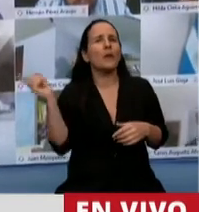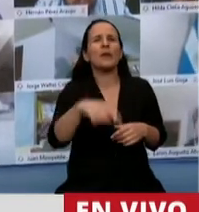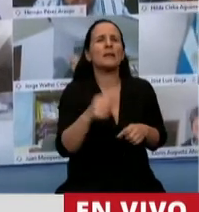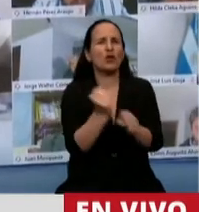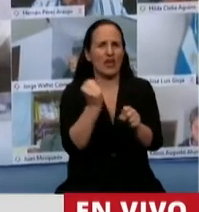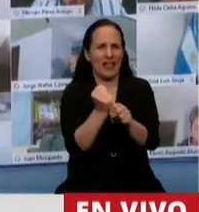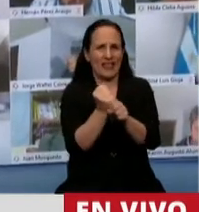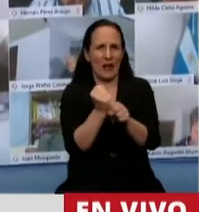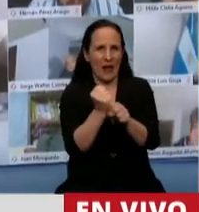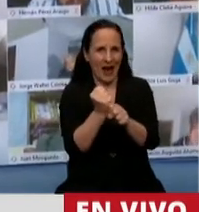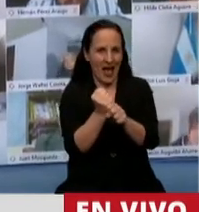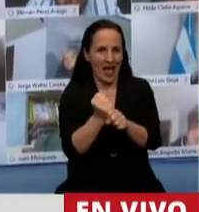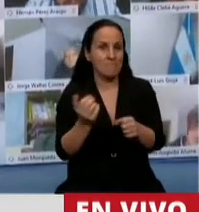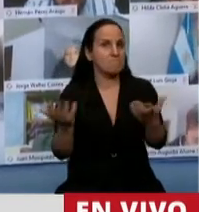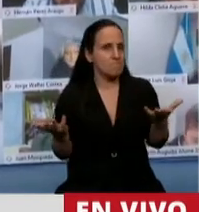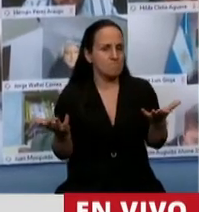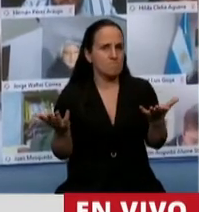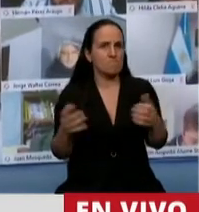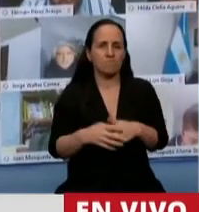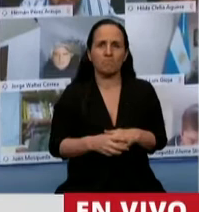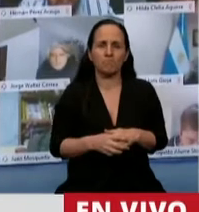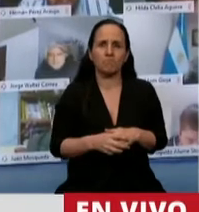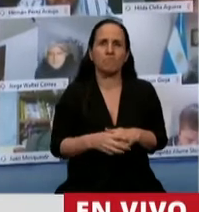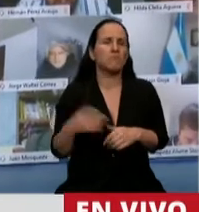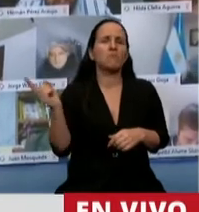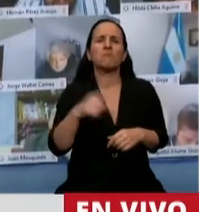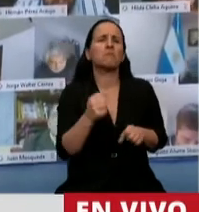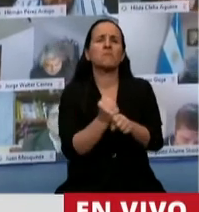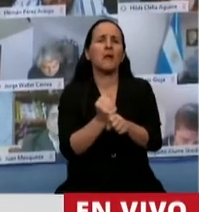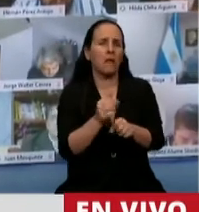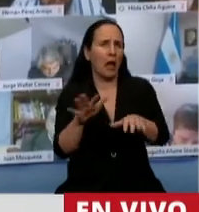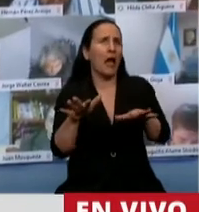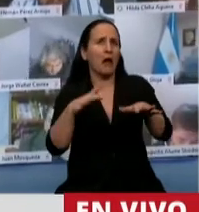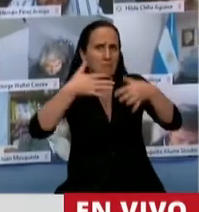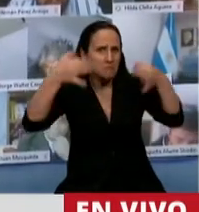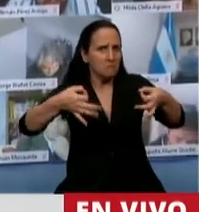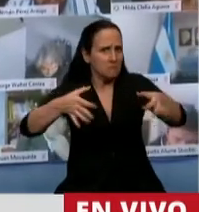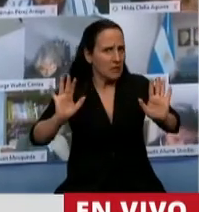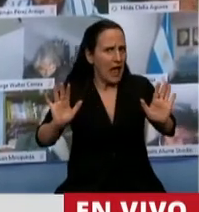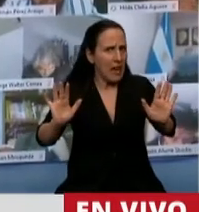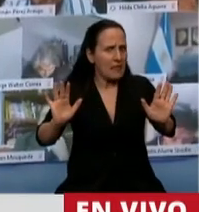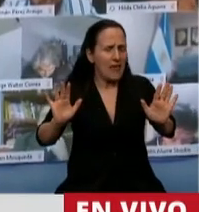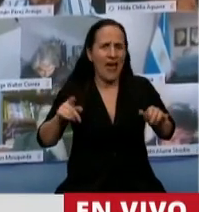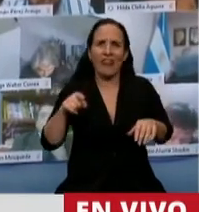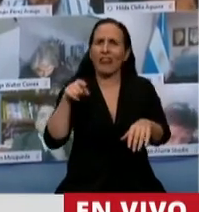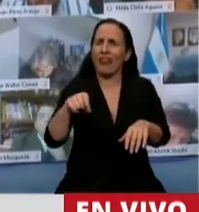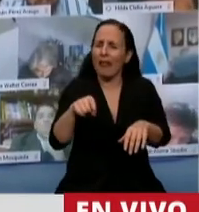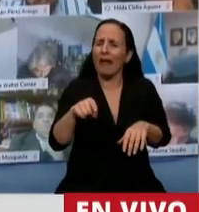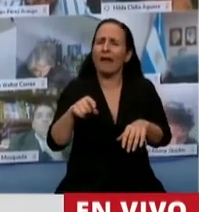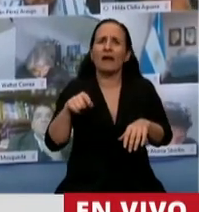cuestiones que nos han demandado. Y esto no es una metáfora, esto es una realidad. Hoy hicimos tanta fuerza para que esta